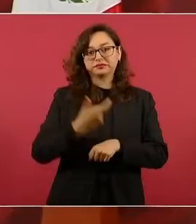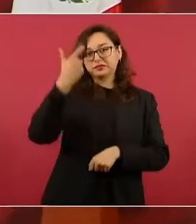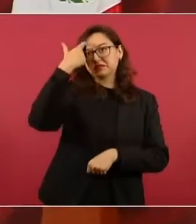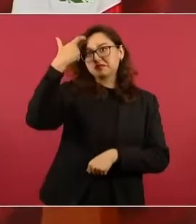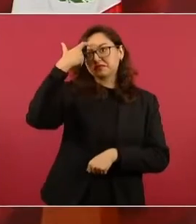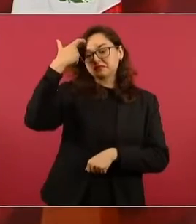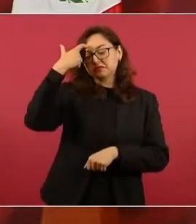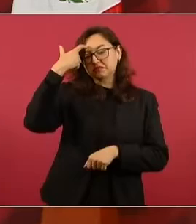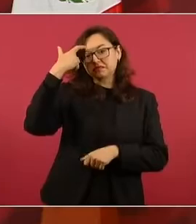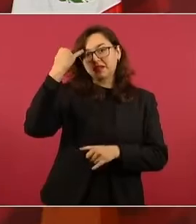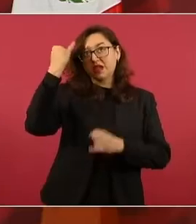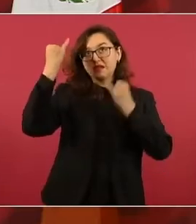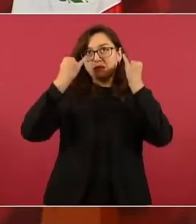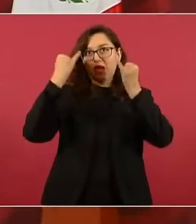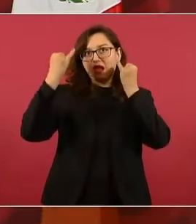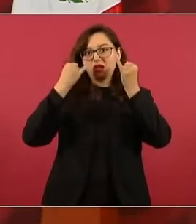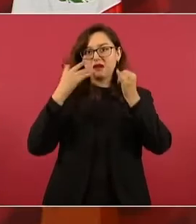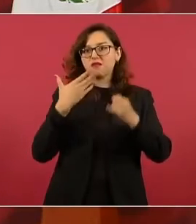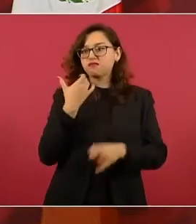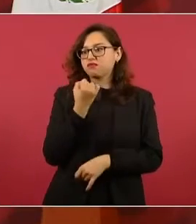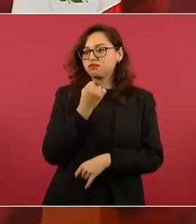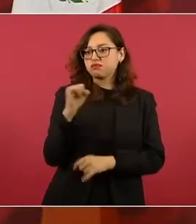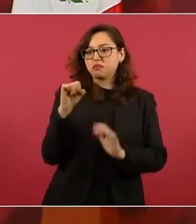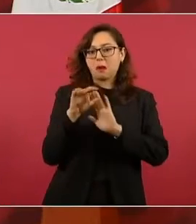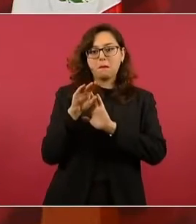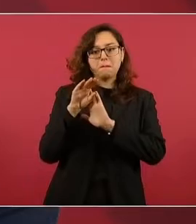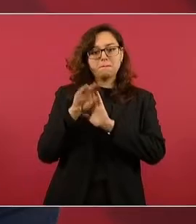por entero a la mentira.